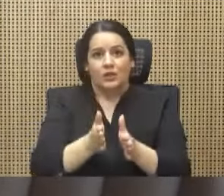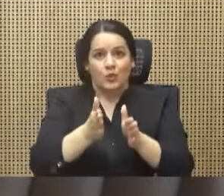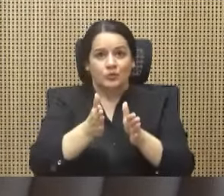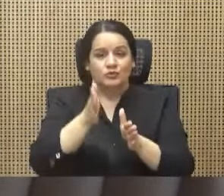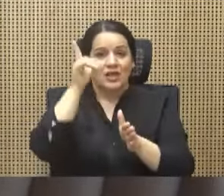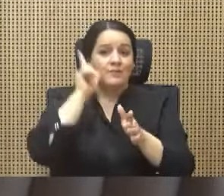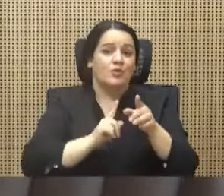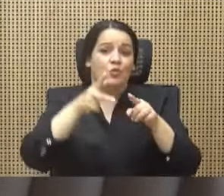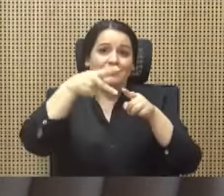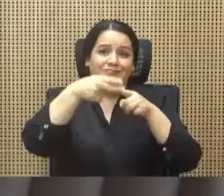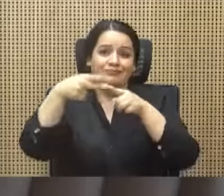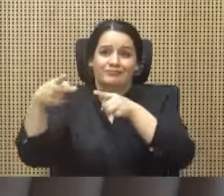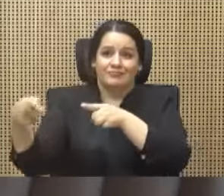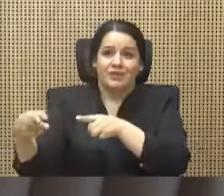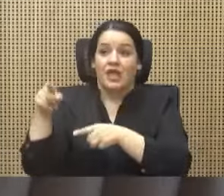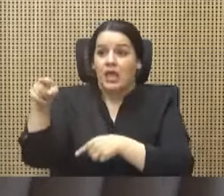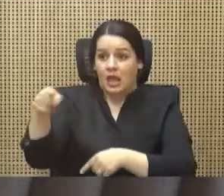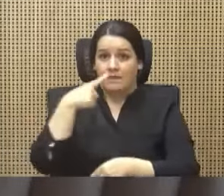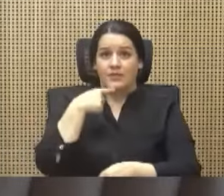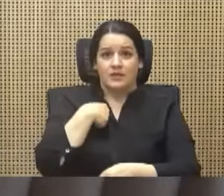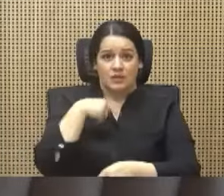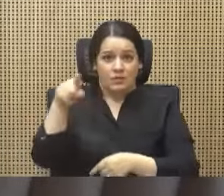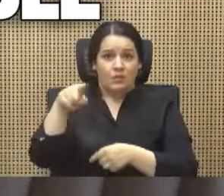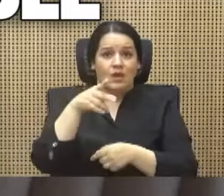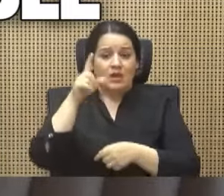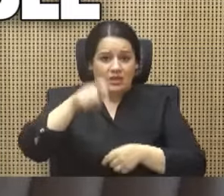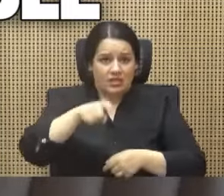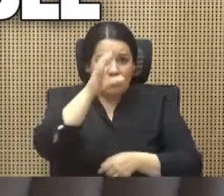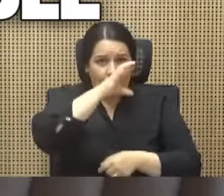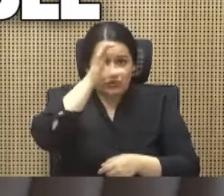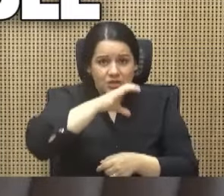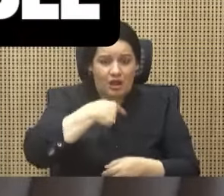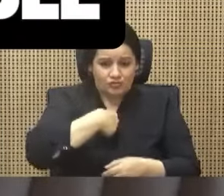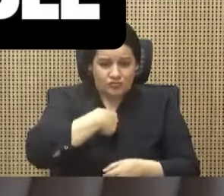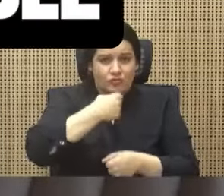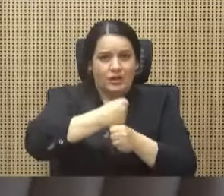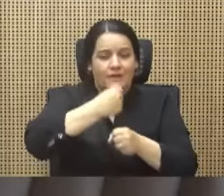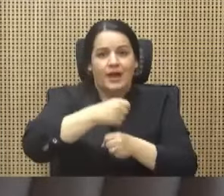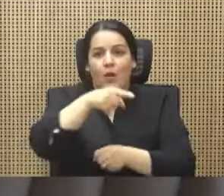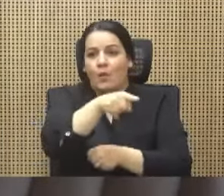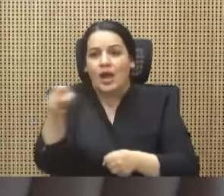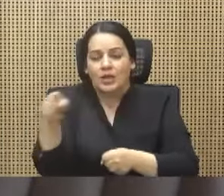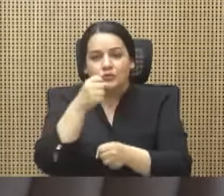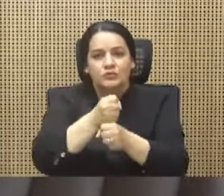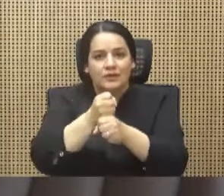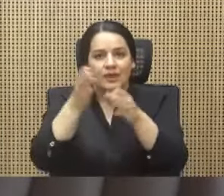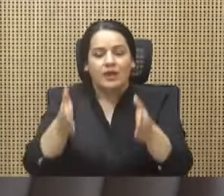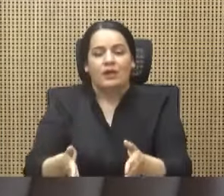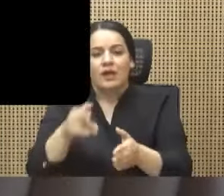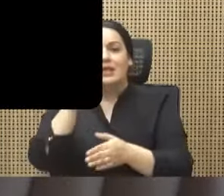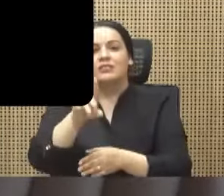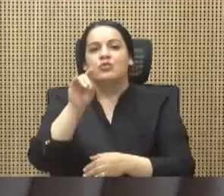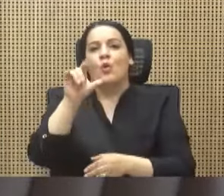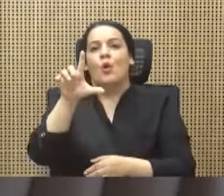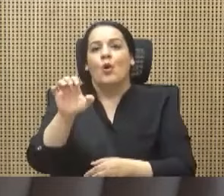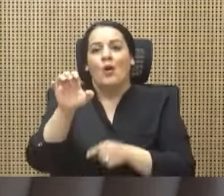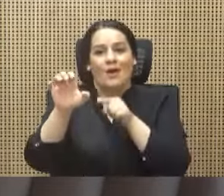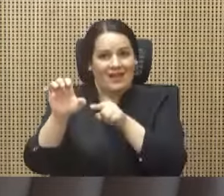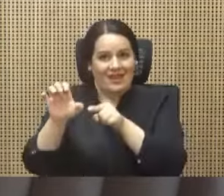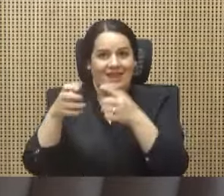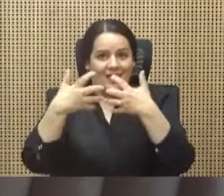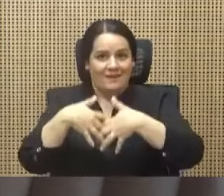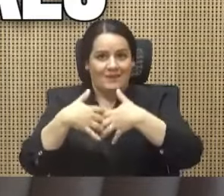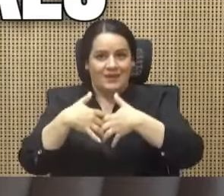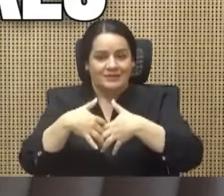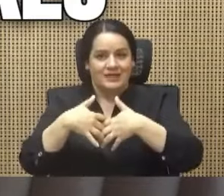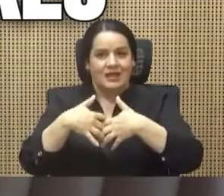indicó que yo debía buscarle trabajo a esos obreros, porque según la empresa Dole, la apreciación abrupta del dólar los había